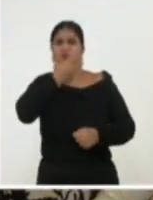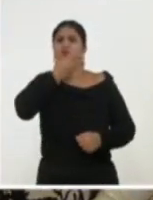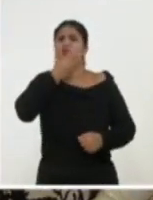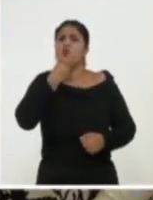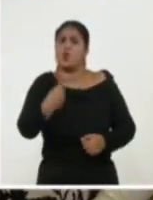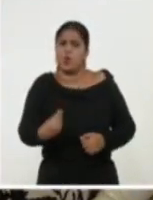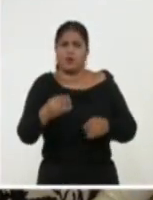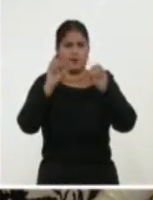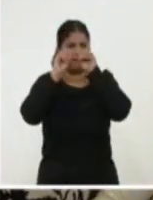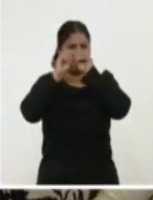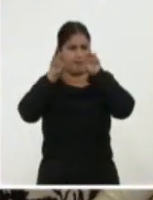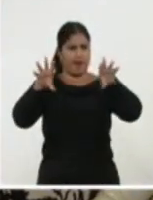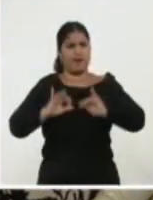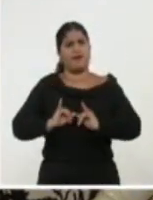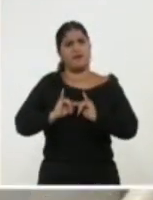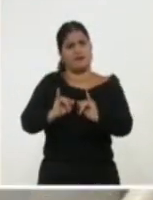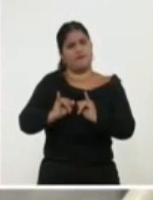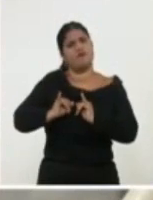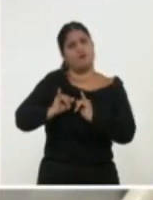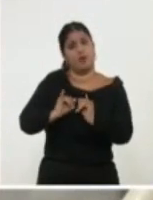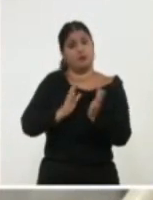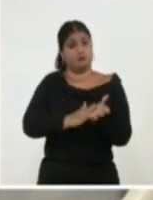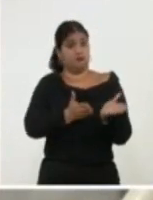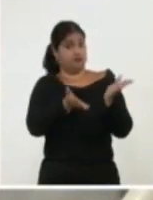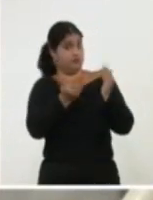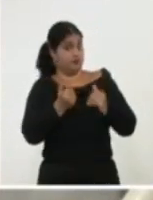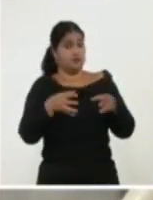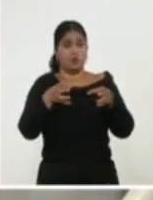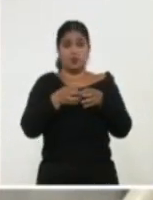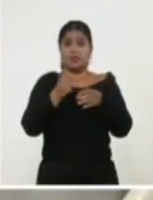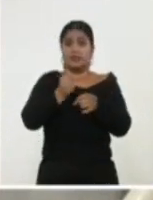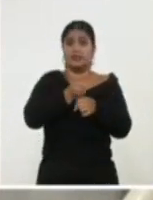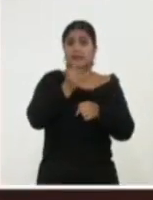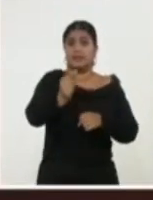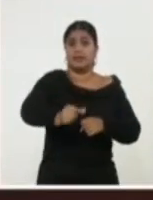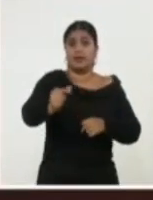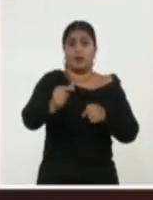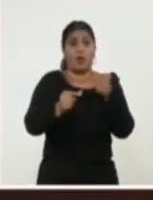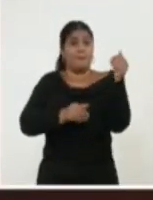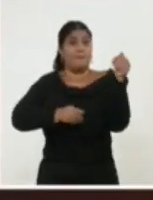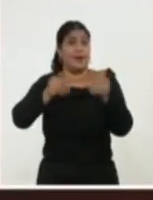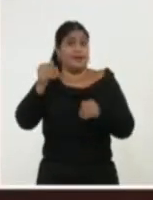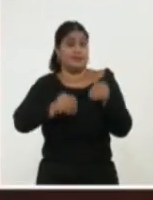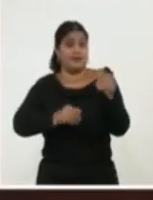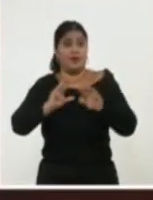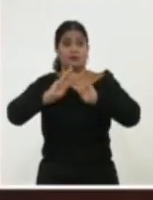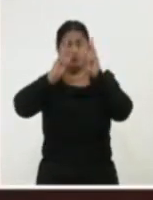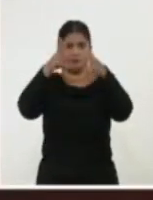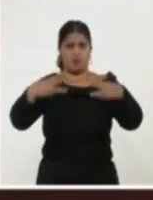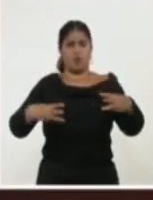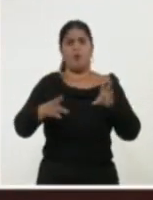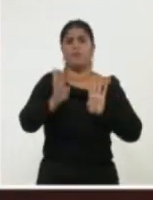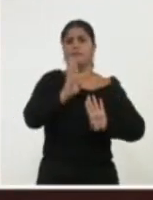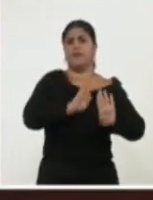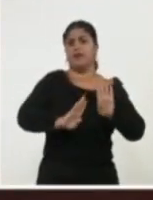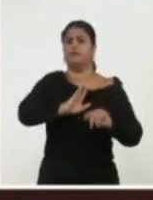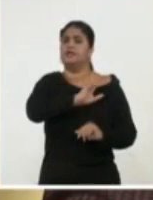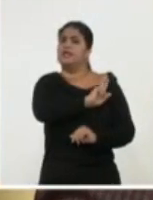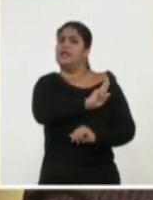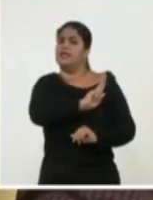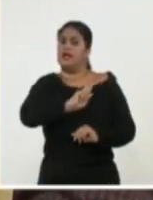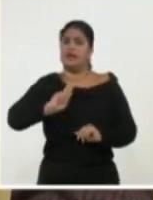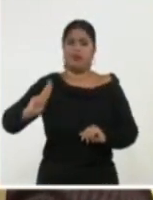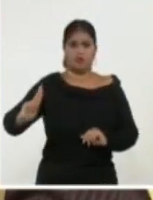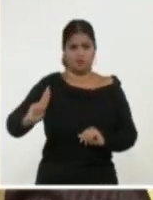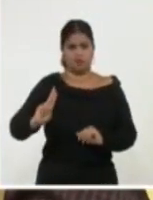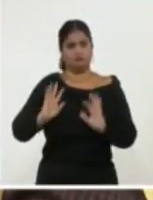Convocó a los trabajadores de la radio y la televisión a cada vez más participar en las redes sociales para reflejar logros y deficiencias